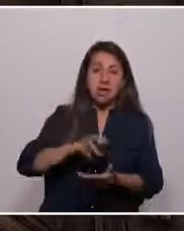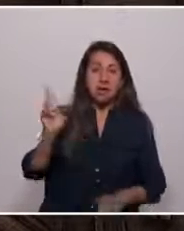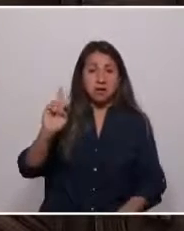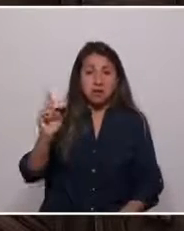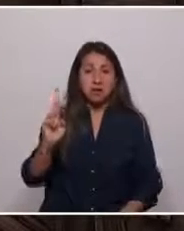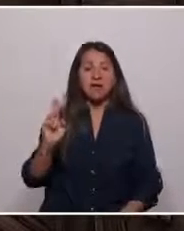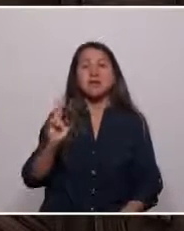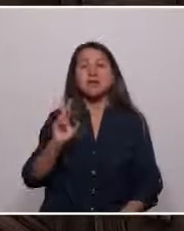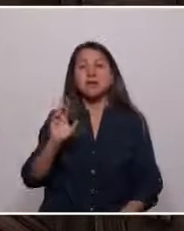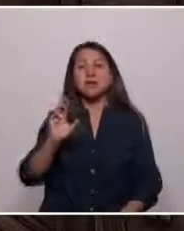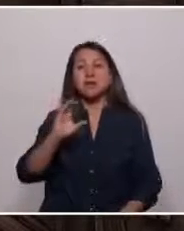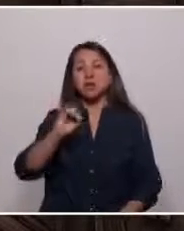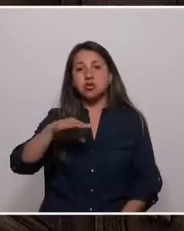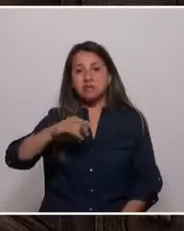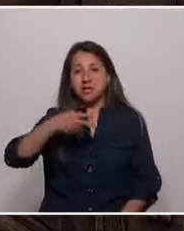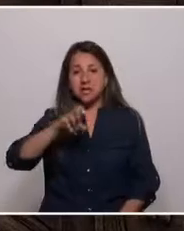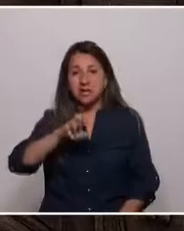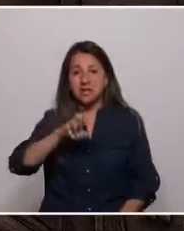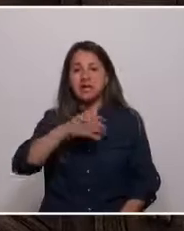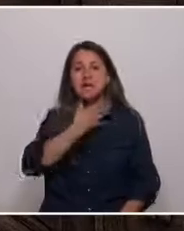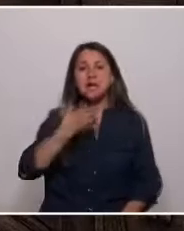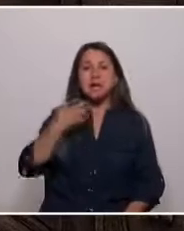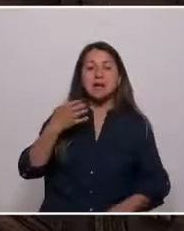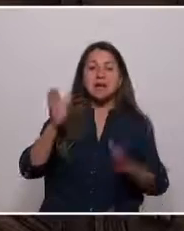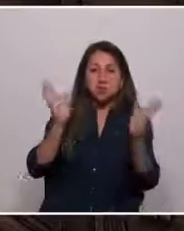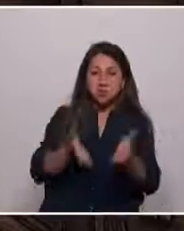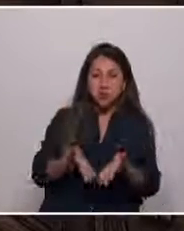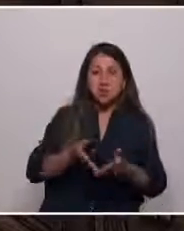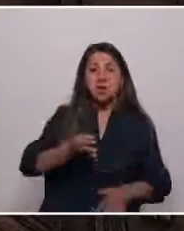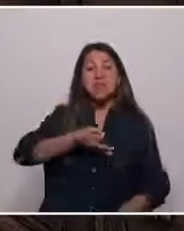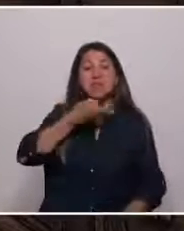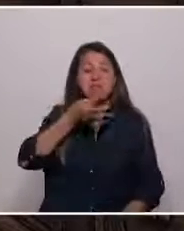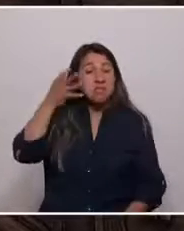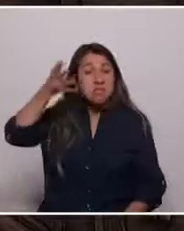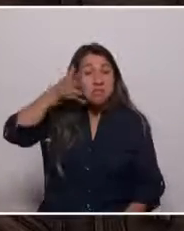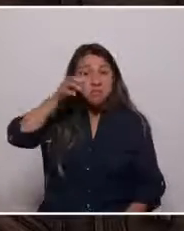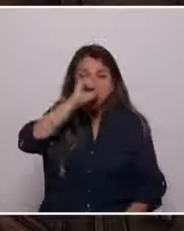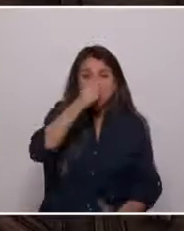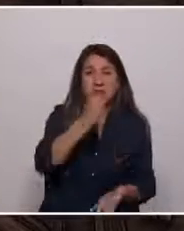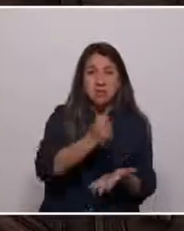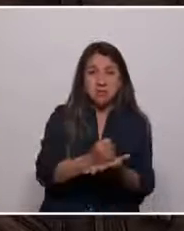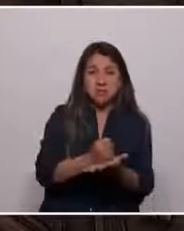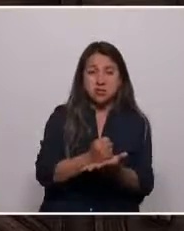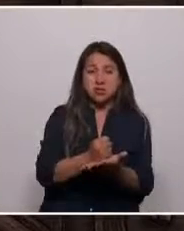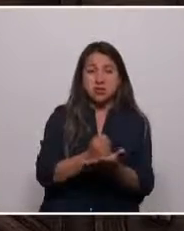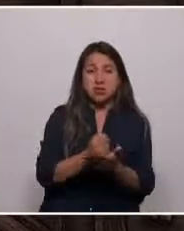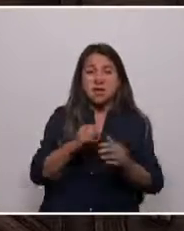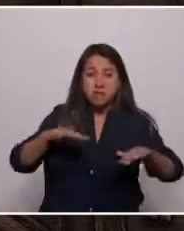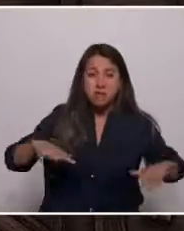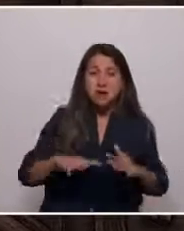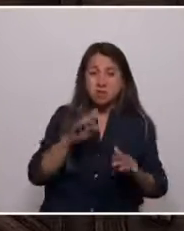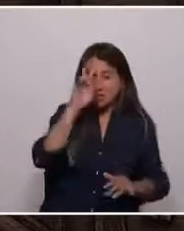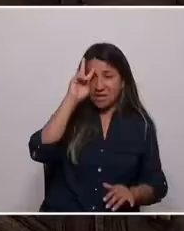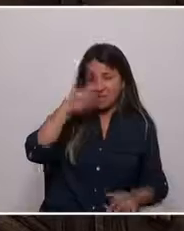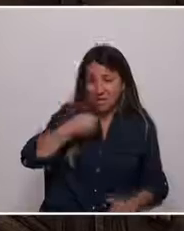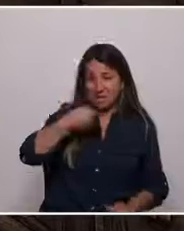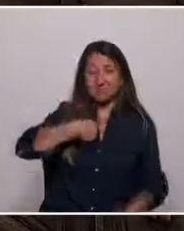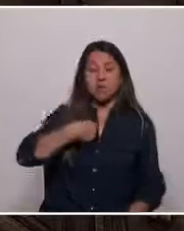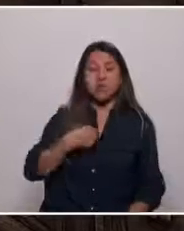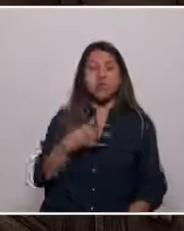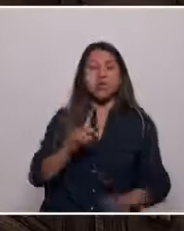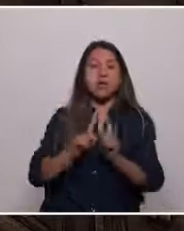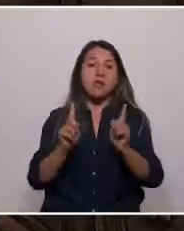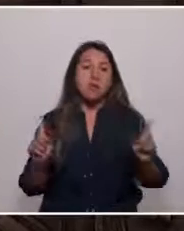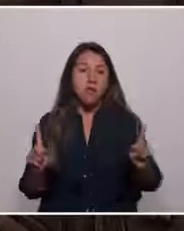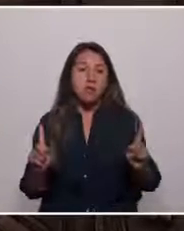Conchalí, Renca o Huechuraba. El discurso engañoso de la libertad y el mérito individual han sido parte importante de la base